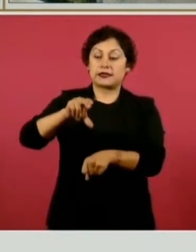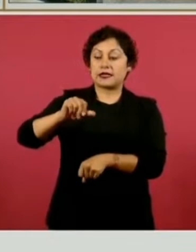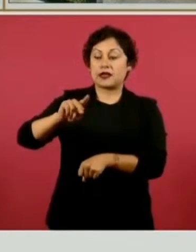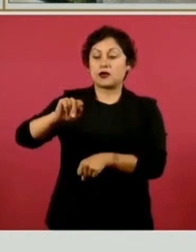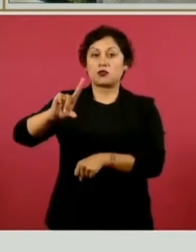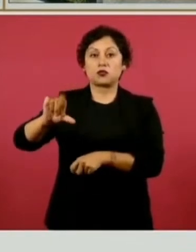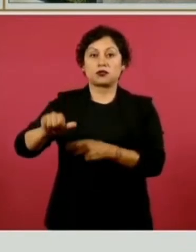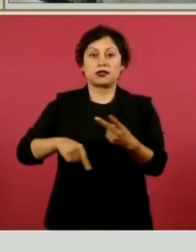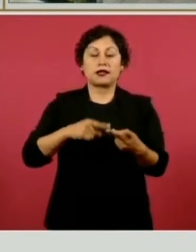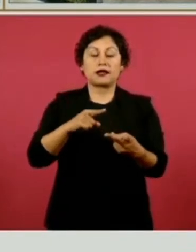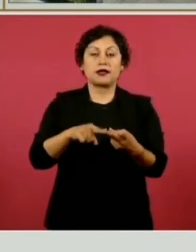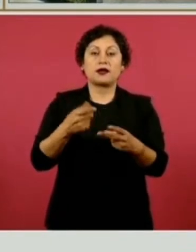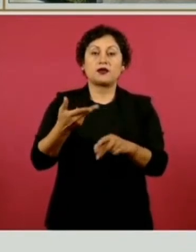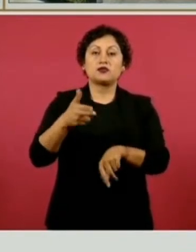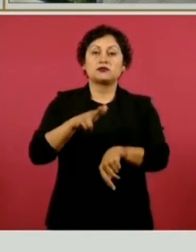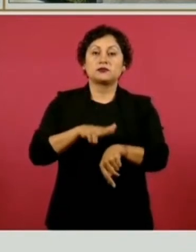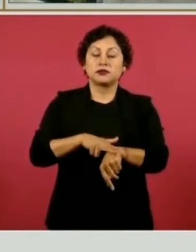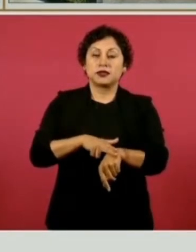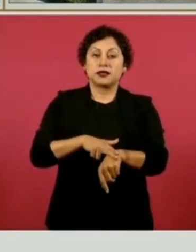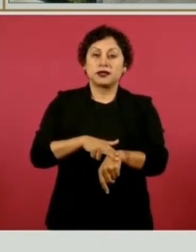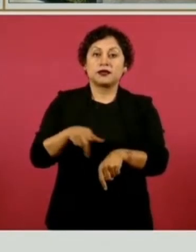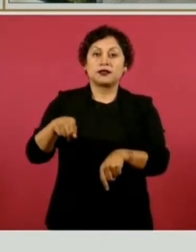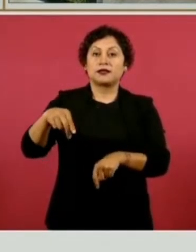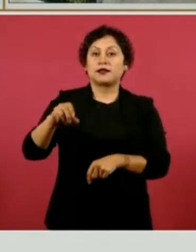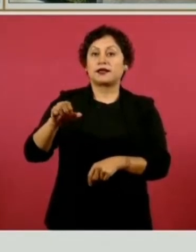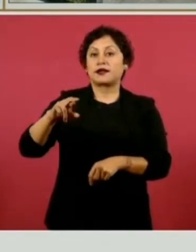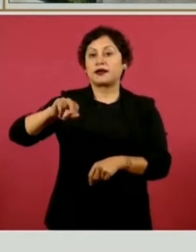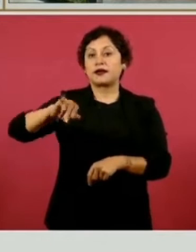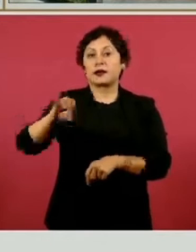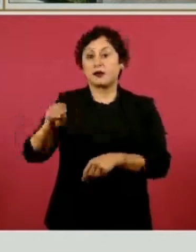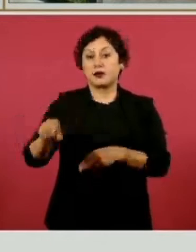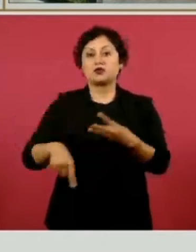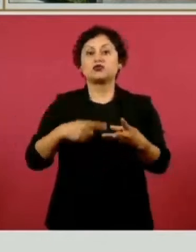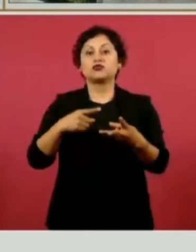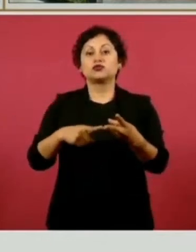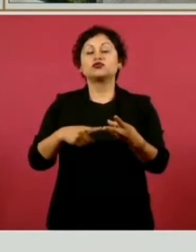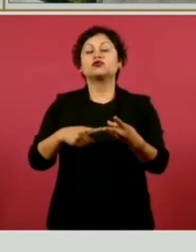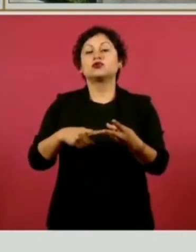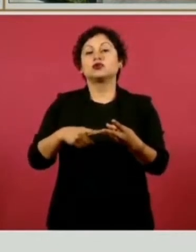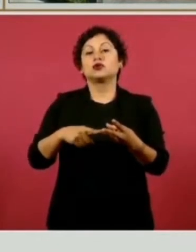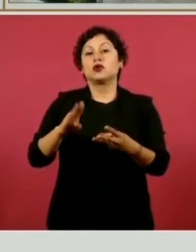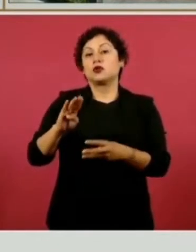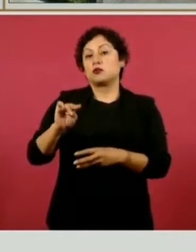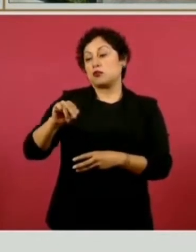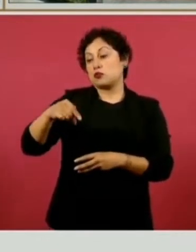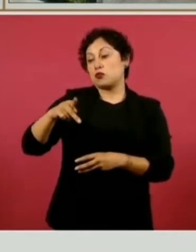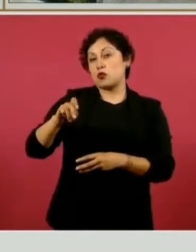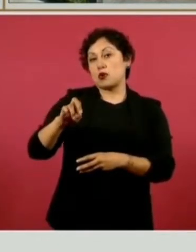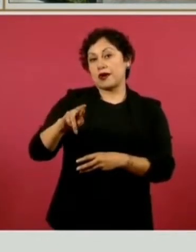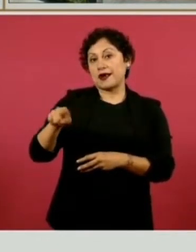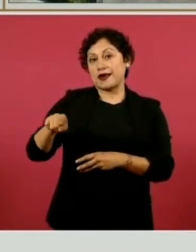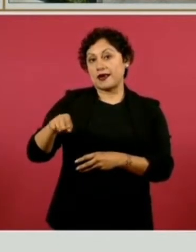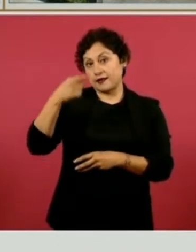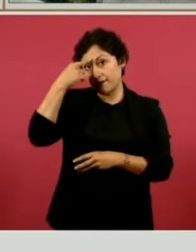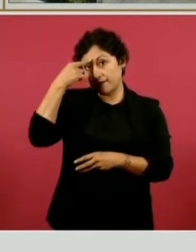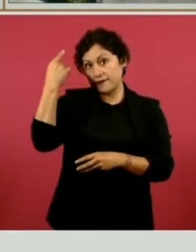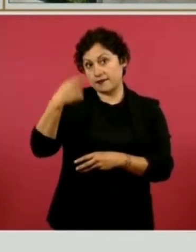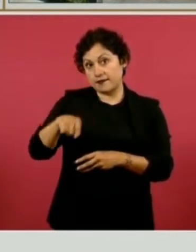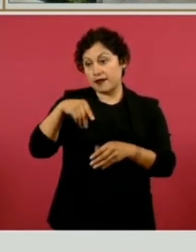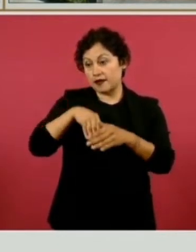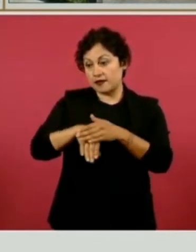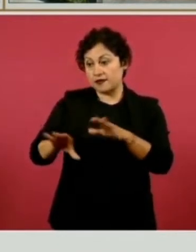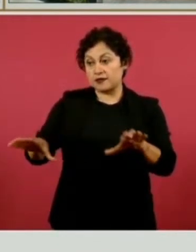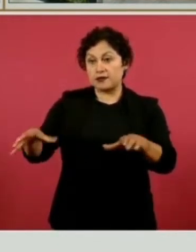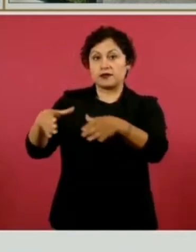también de Naranjos y el búnker para los aceleradores lineales del Centro